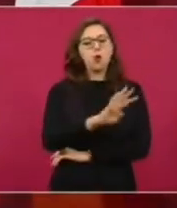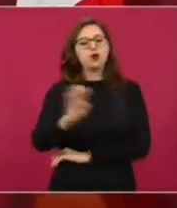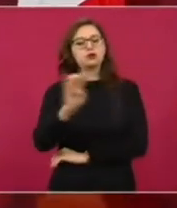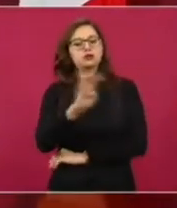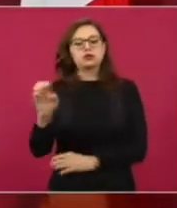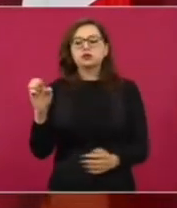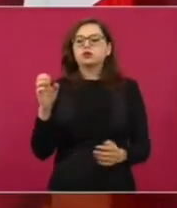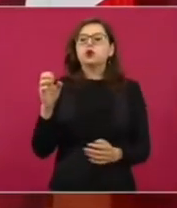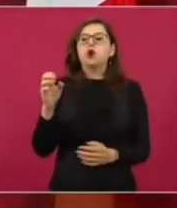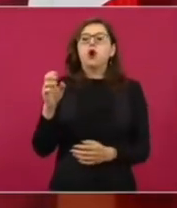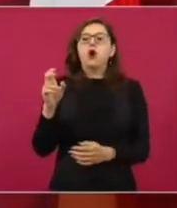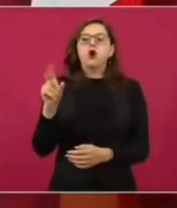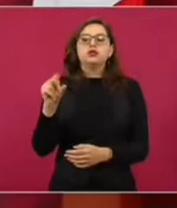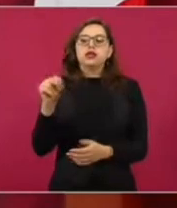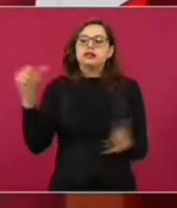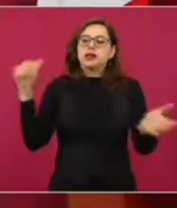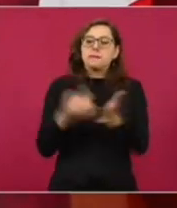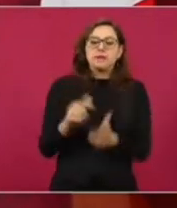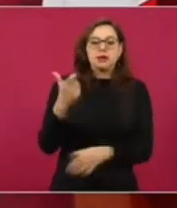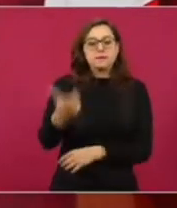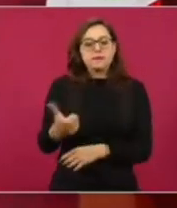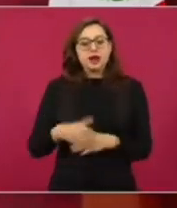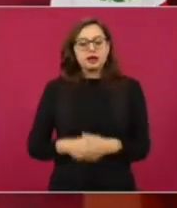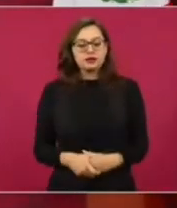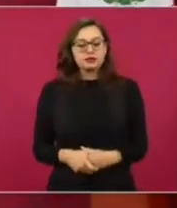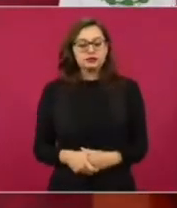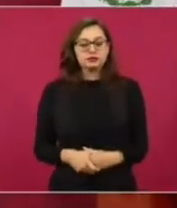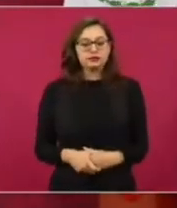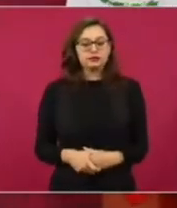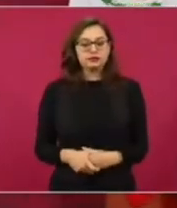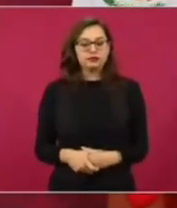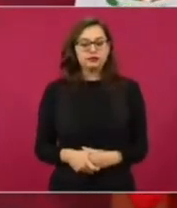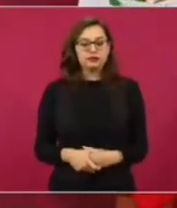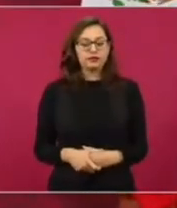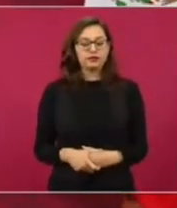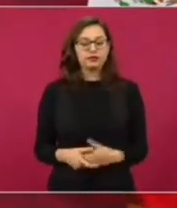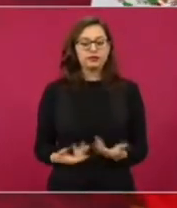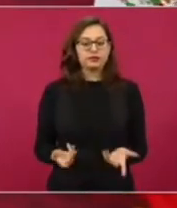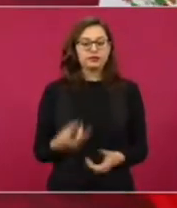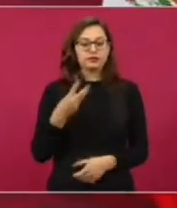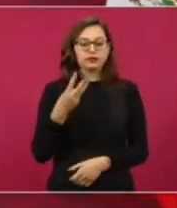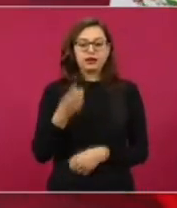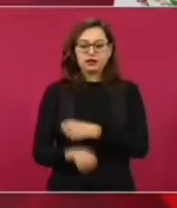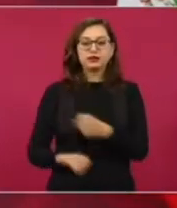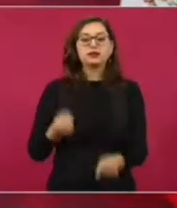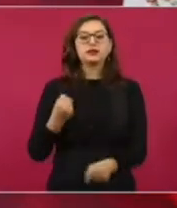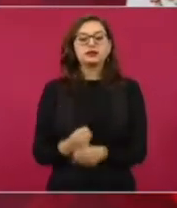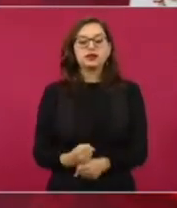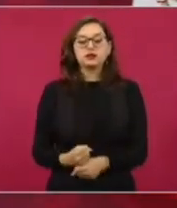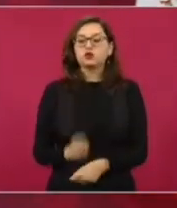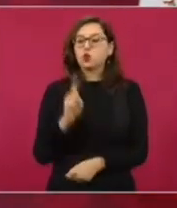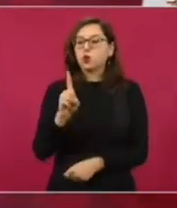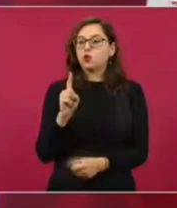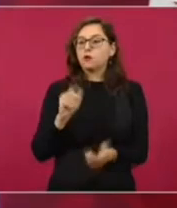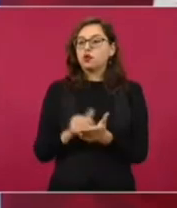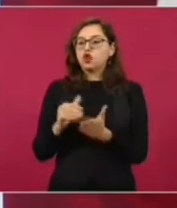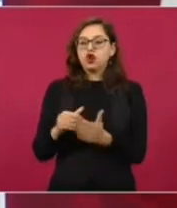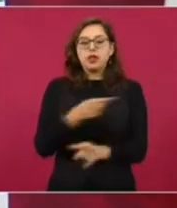tardan tres años, son como un millón y medio.